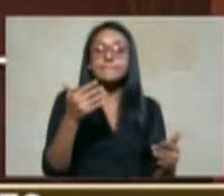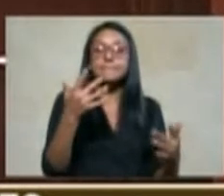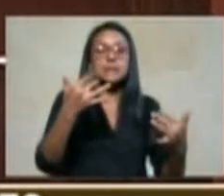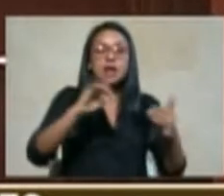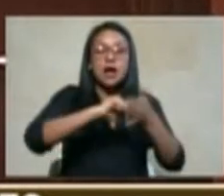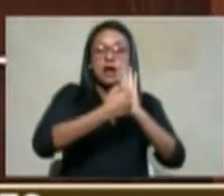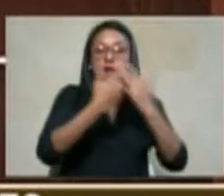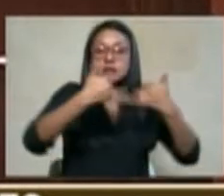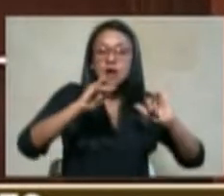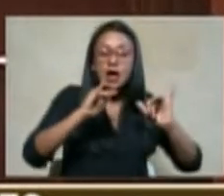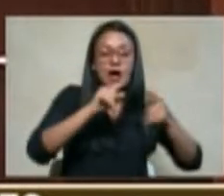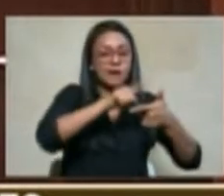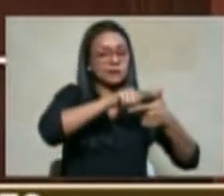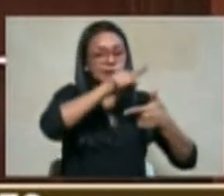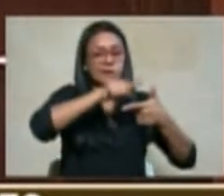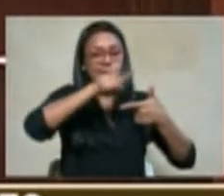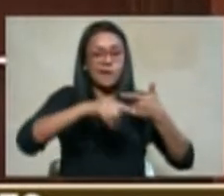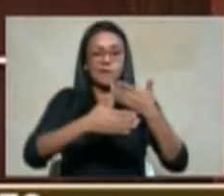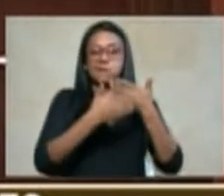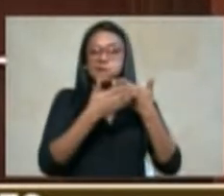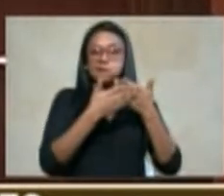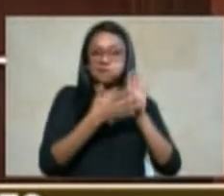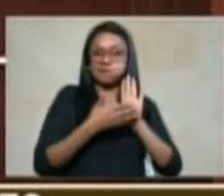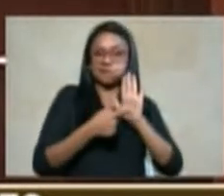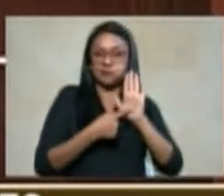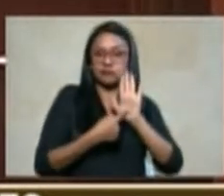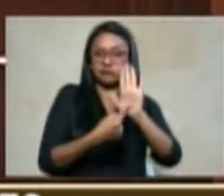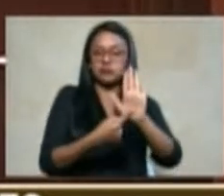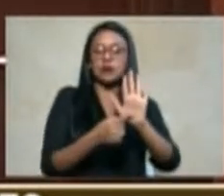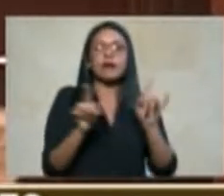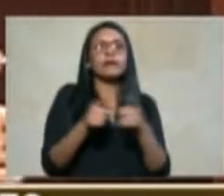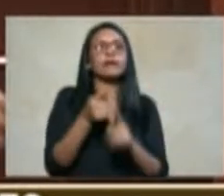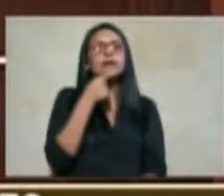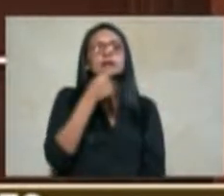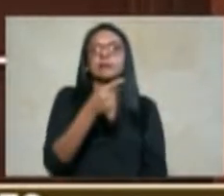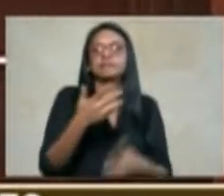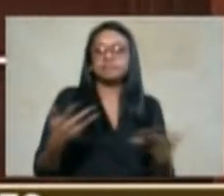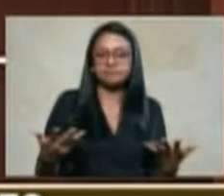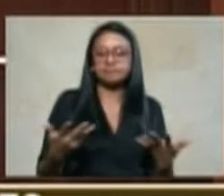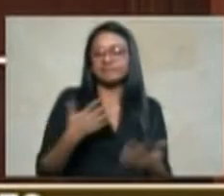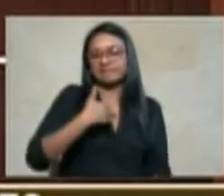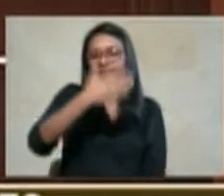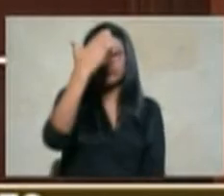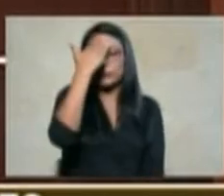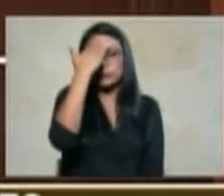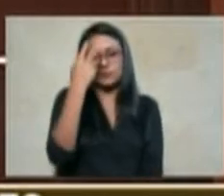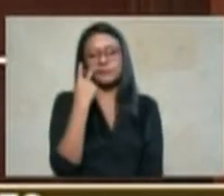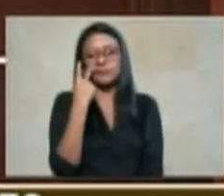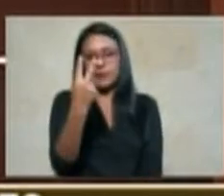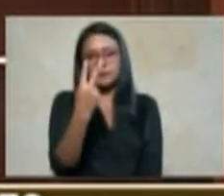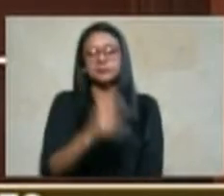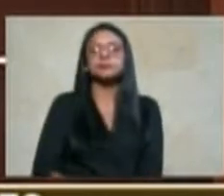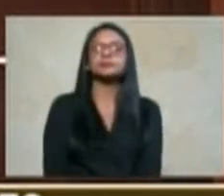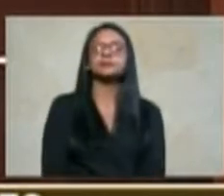diríamos lo siguiente que ustedes van a observar siguiente por favor